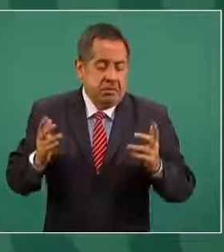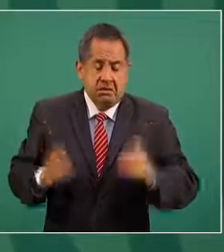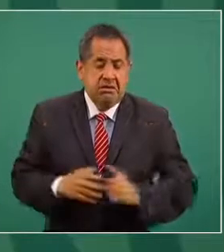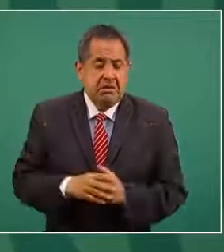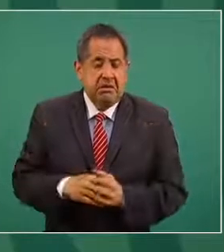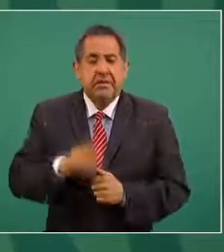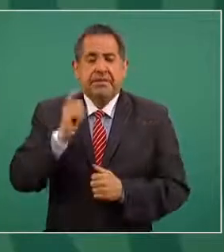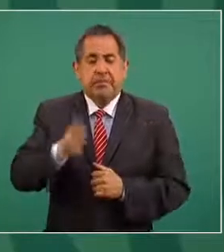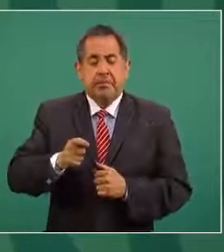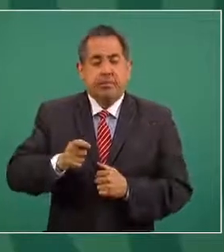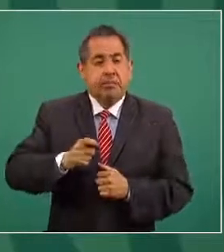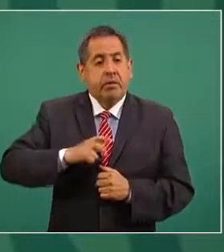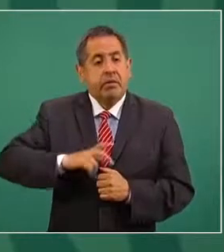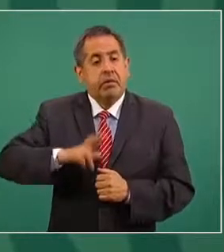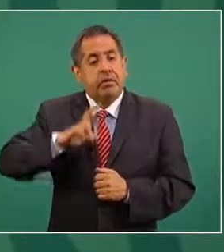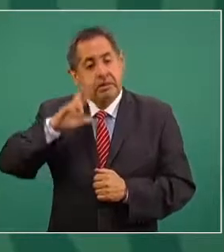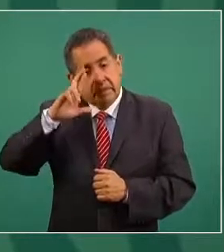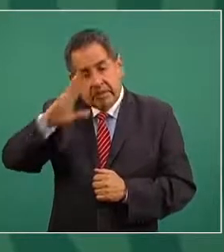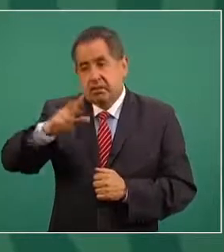está el prestigio